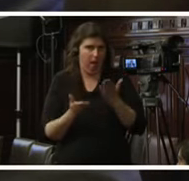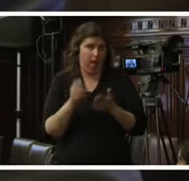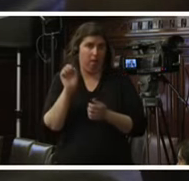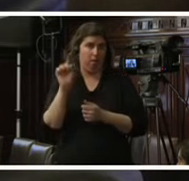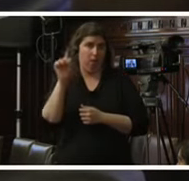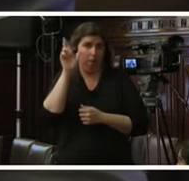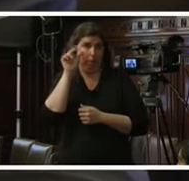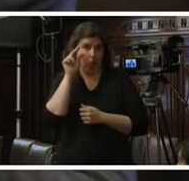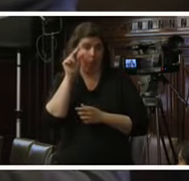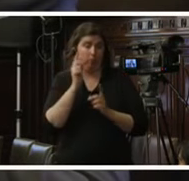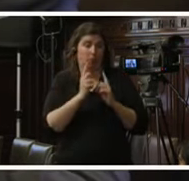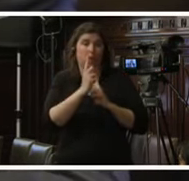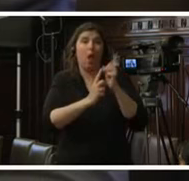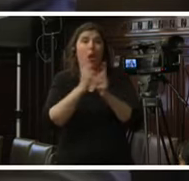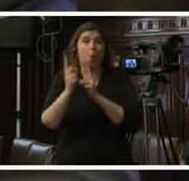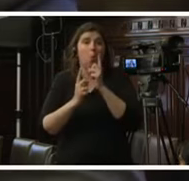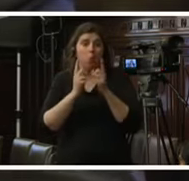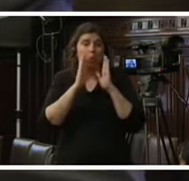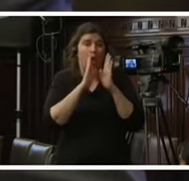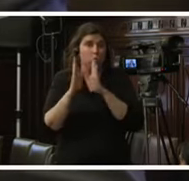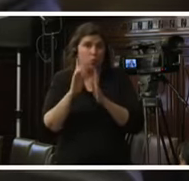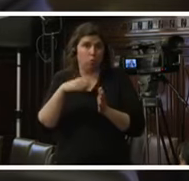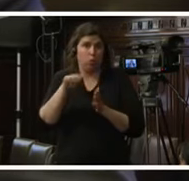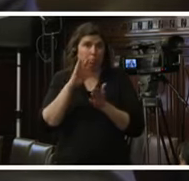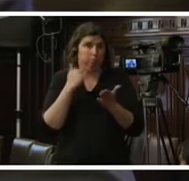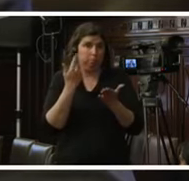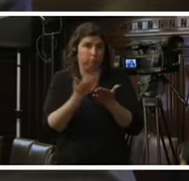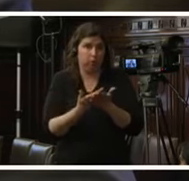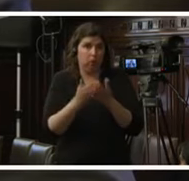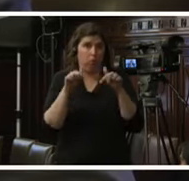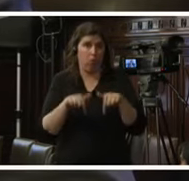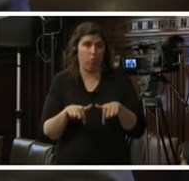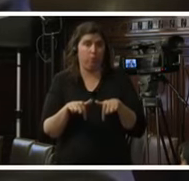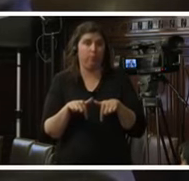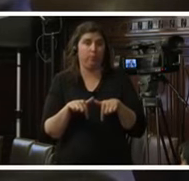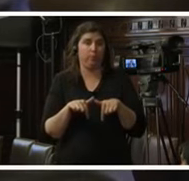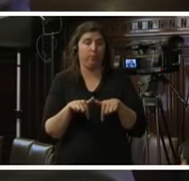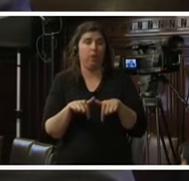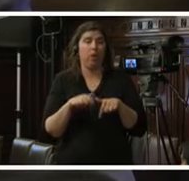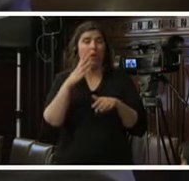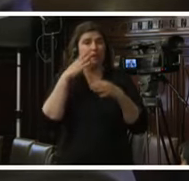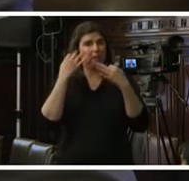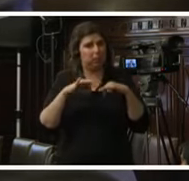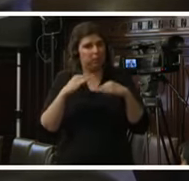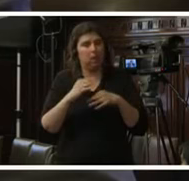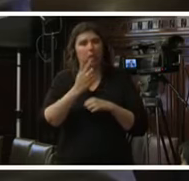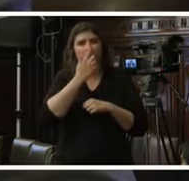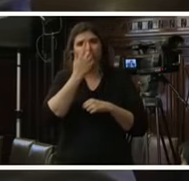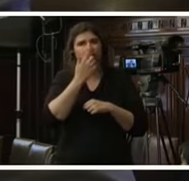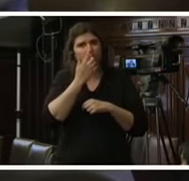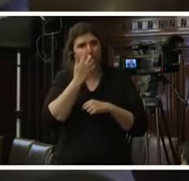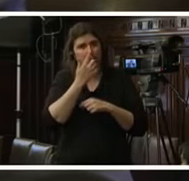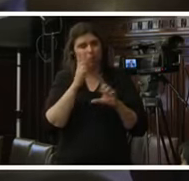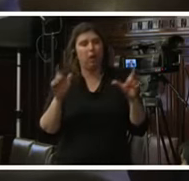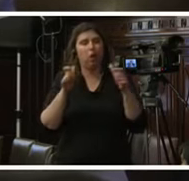por algunos casos que estiman se han presentado y que es de especial interés para la